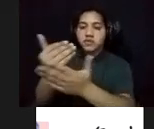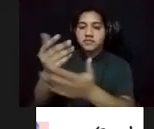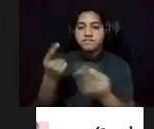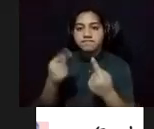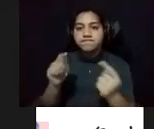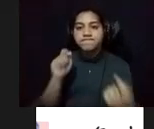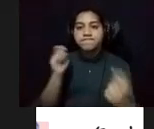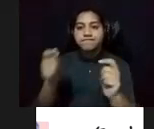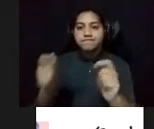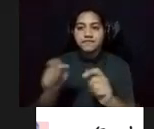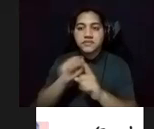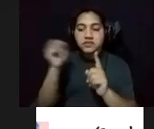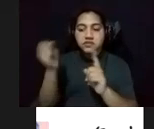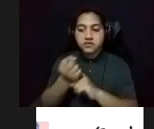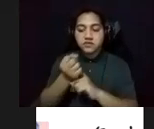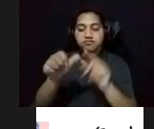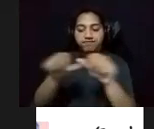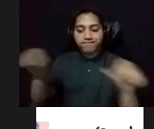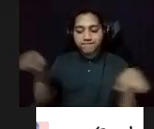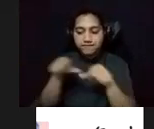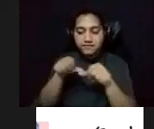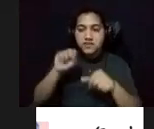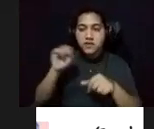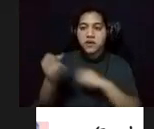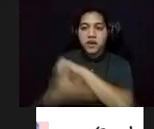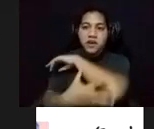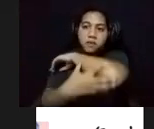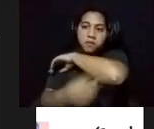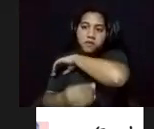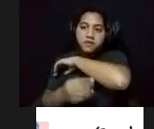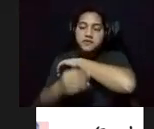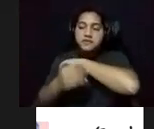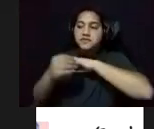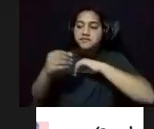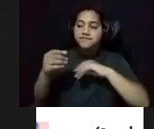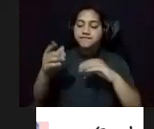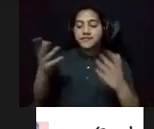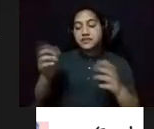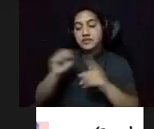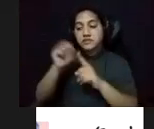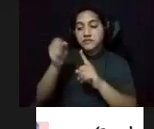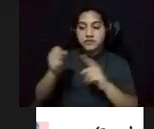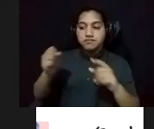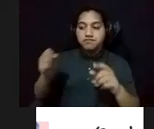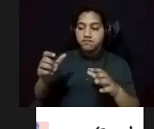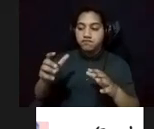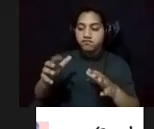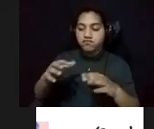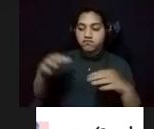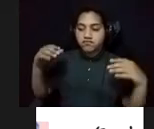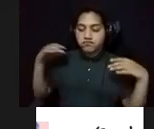situaciones del espacio capitalino, la pobreza, la condición poblacional y hasta mejorar las